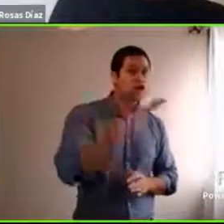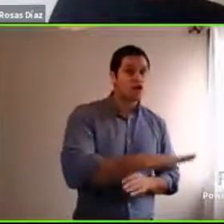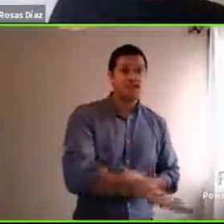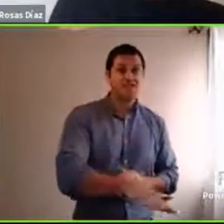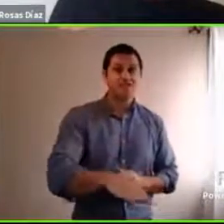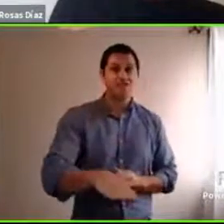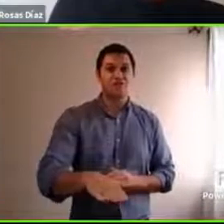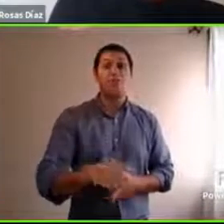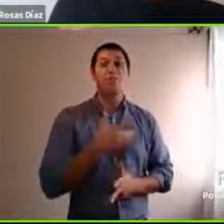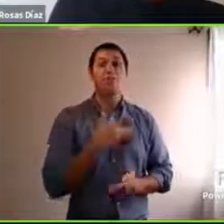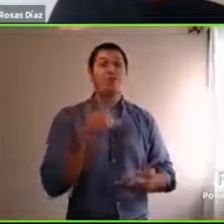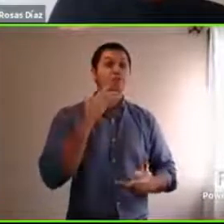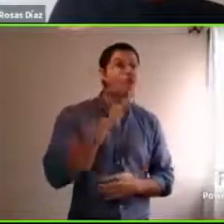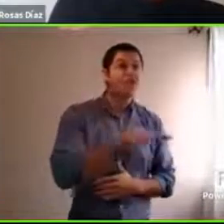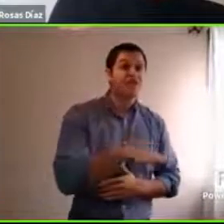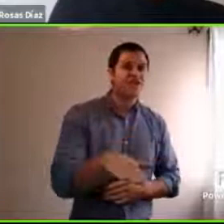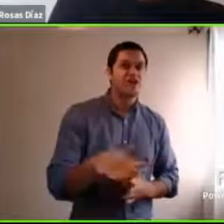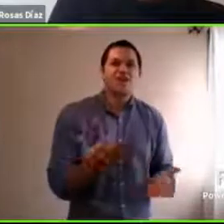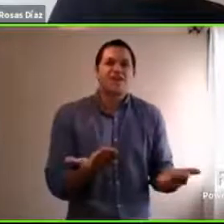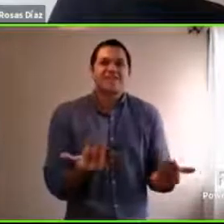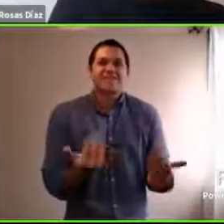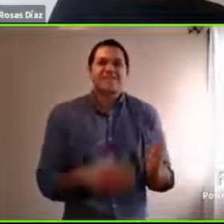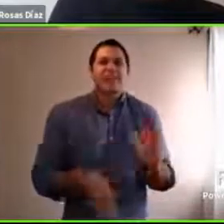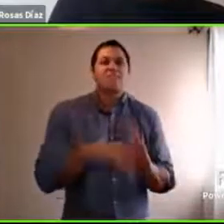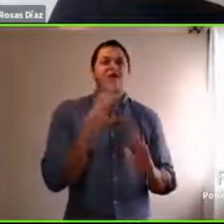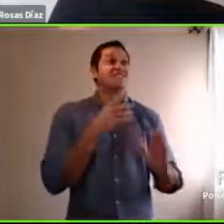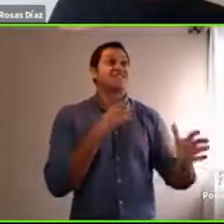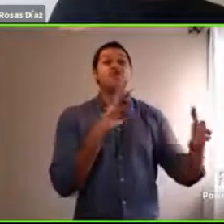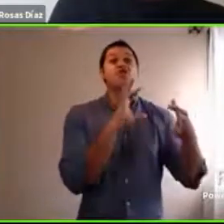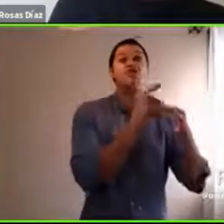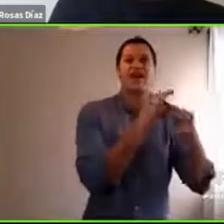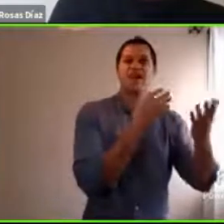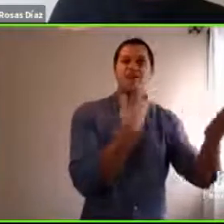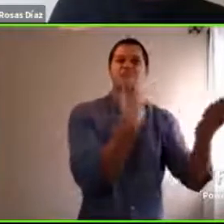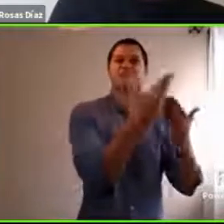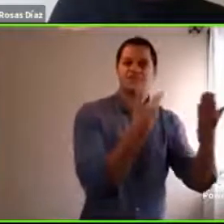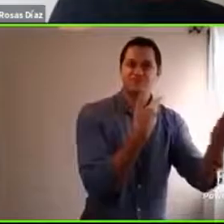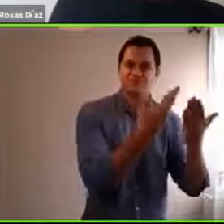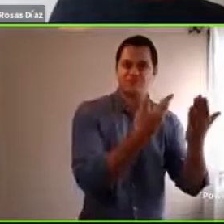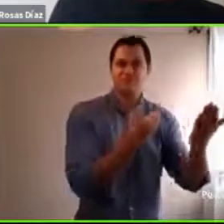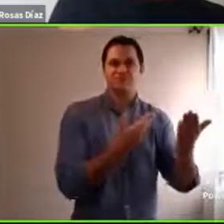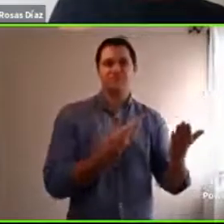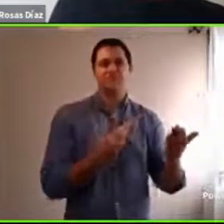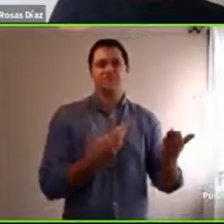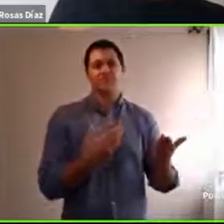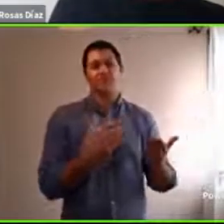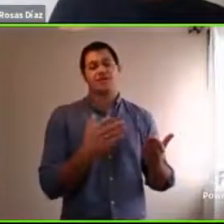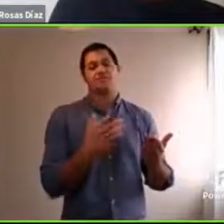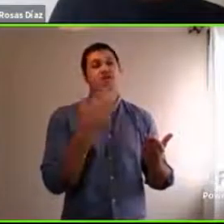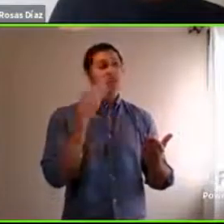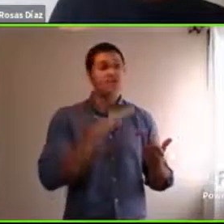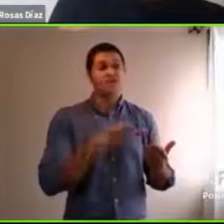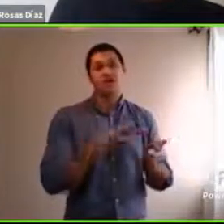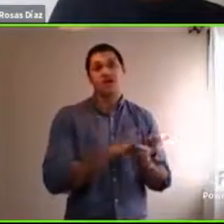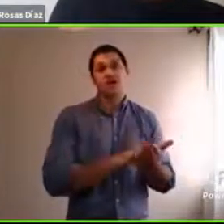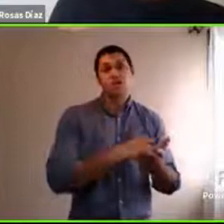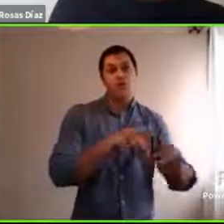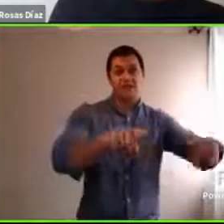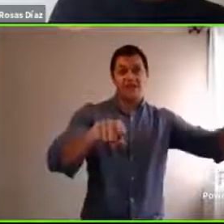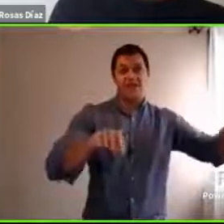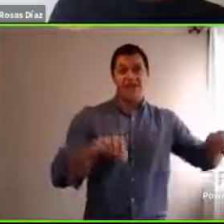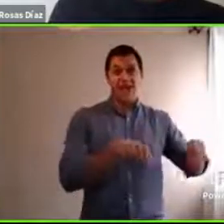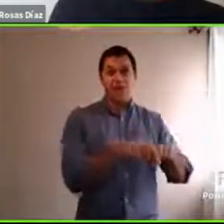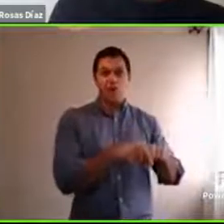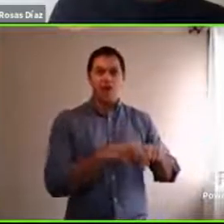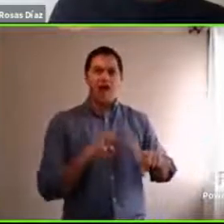más el contacto, ¿no? Y el vínculo para, bueno, para poder regularse en el aula, para poder aprender cosas,